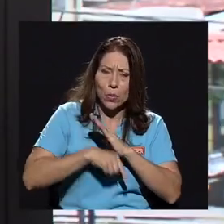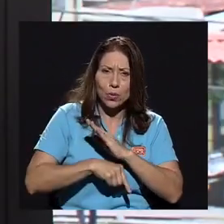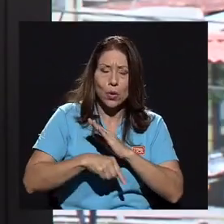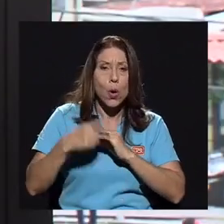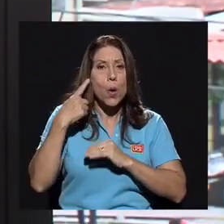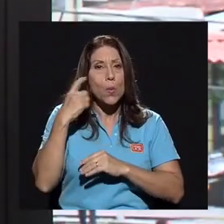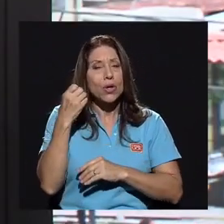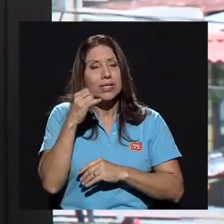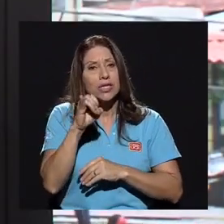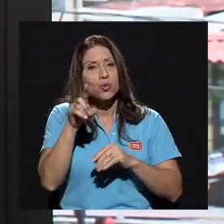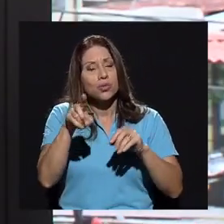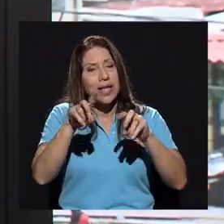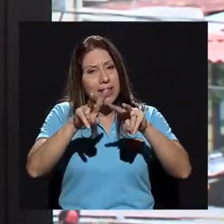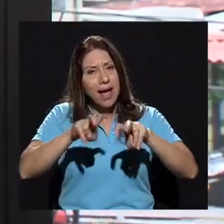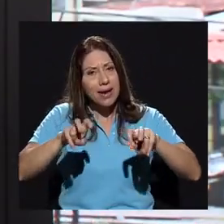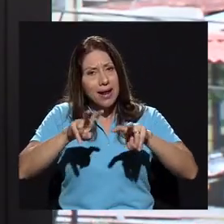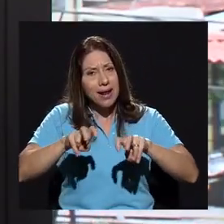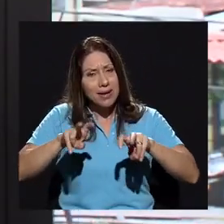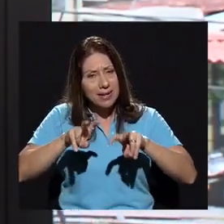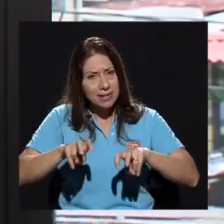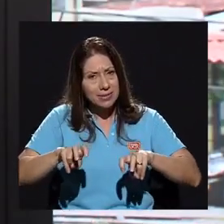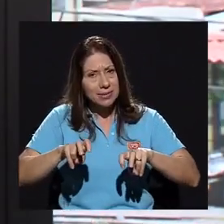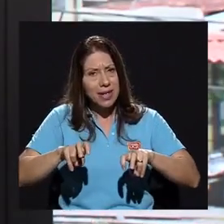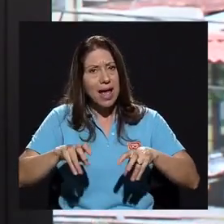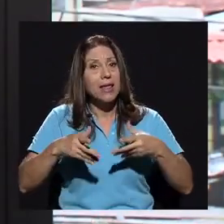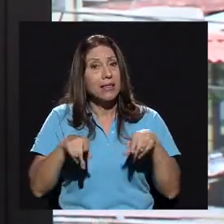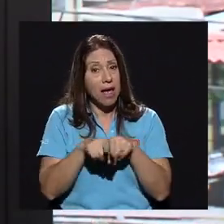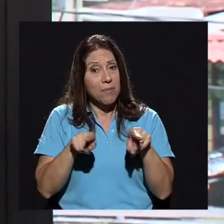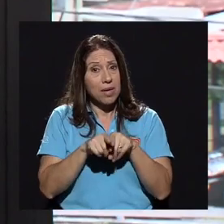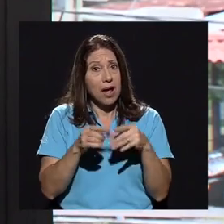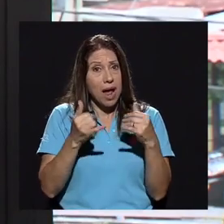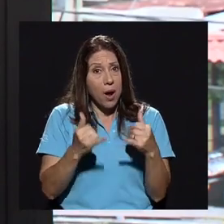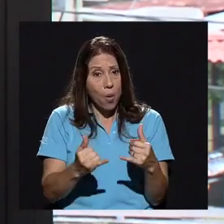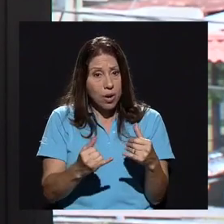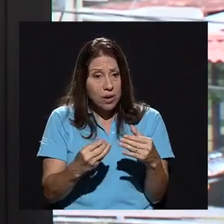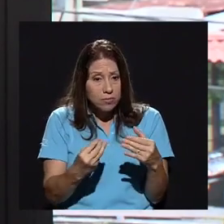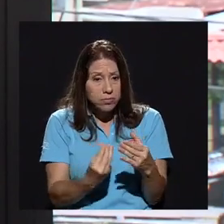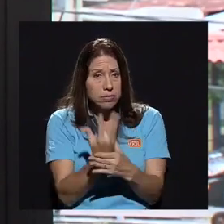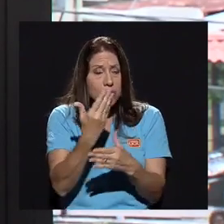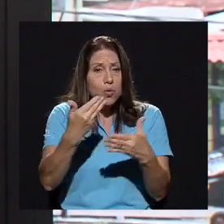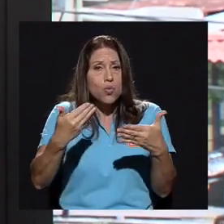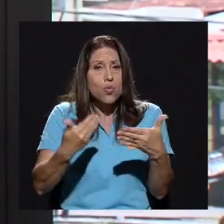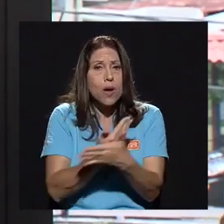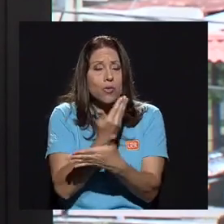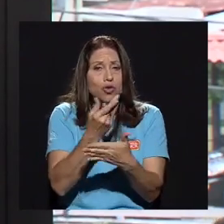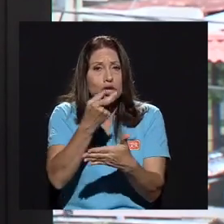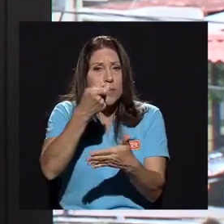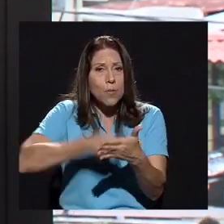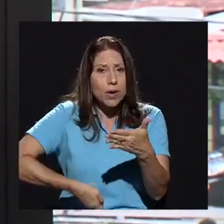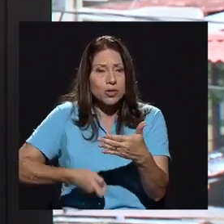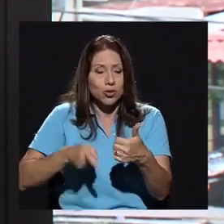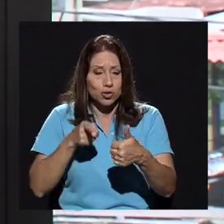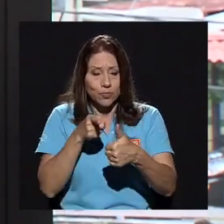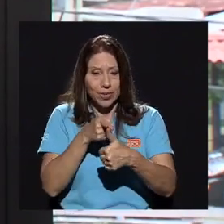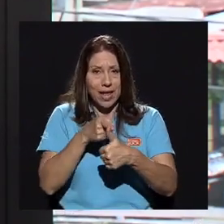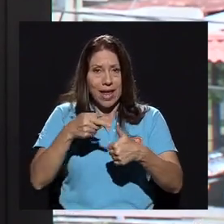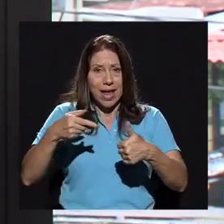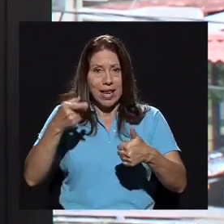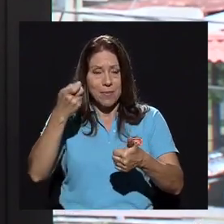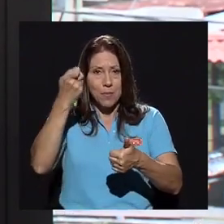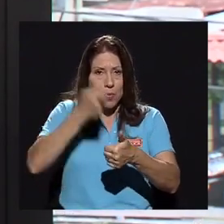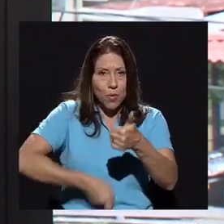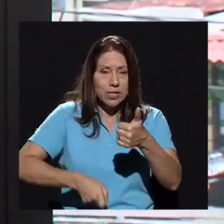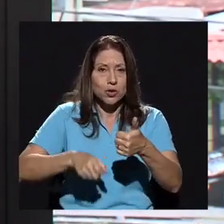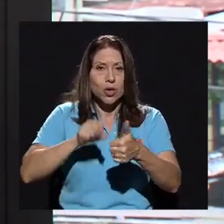analiza consistentemente, incluso se están creando nuevos impuestos, el impuesto de sociedades, el impuesto